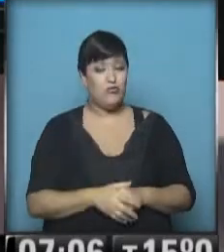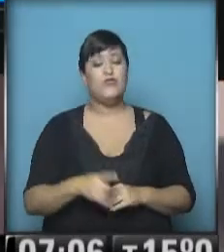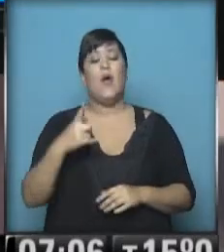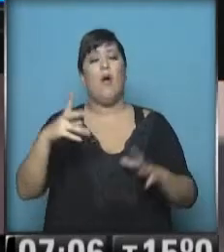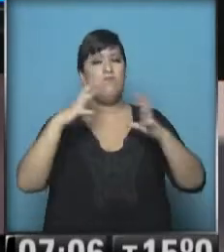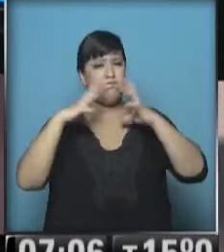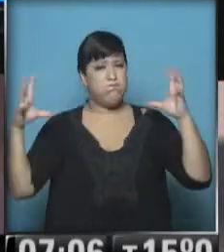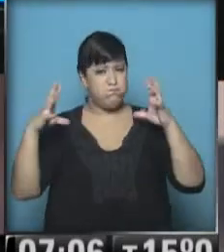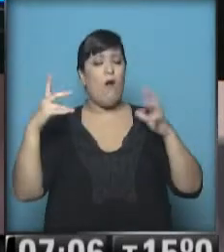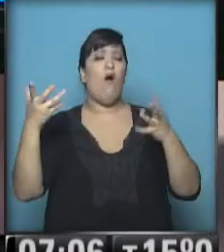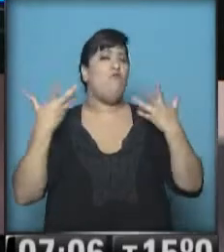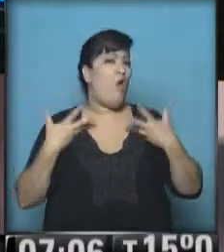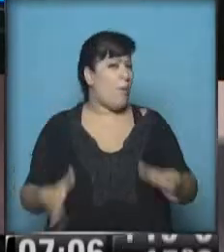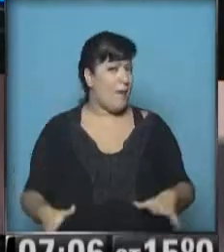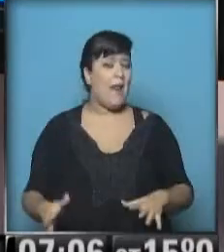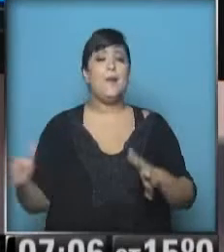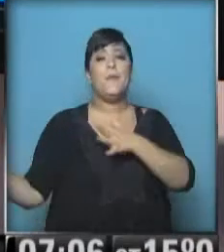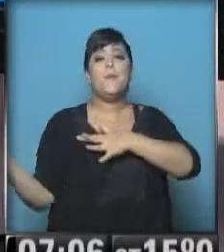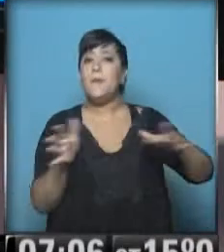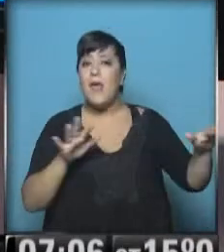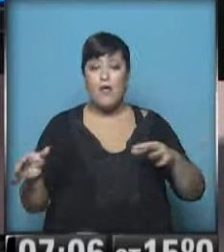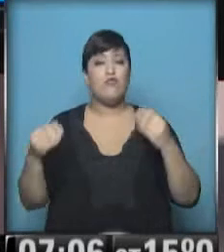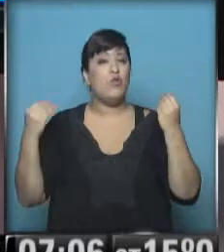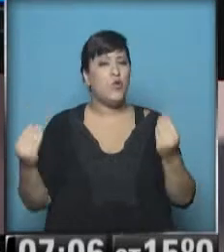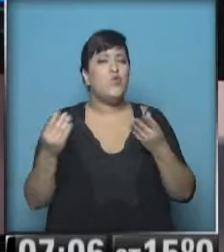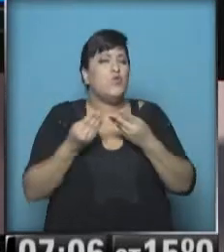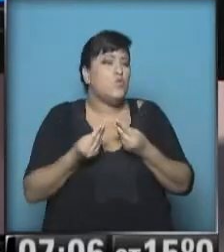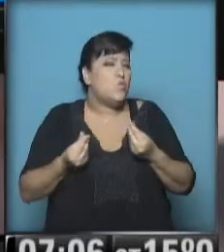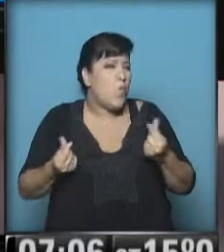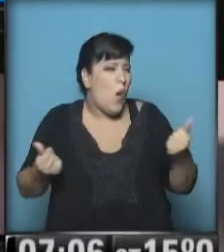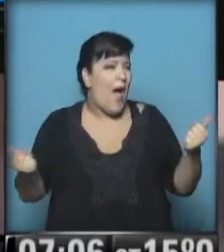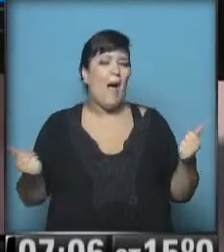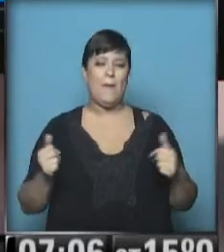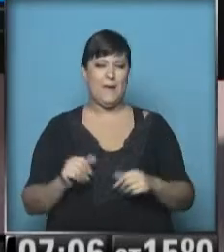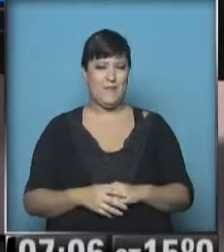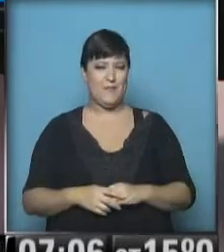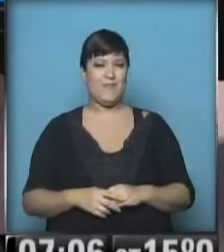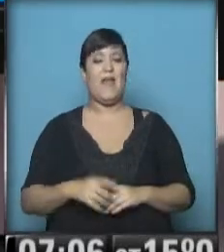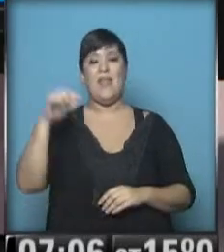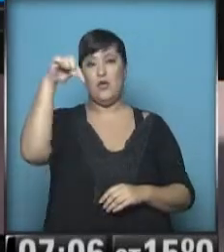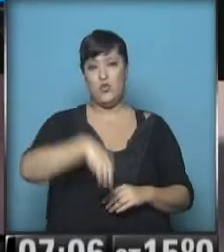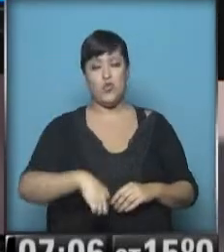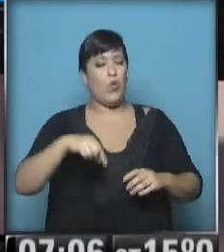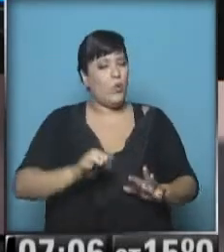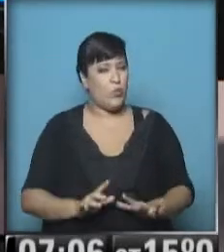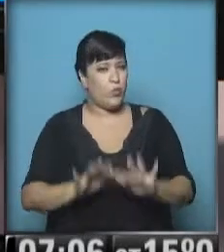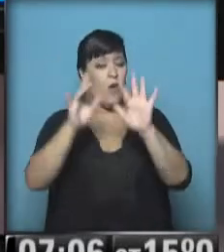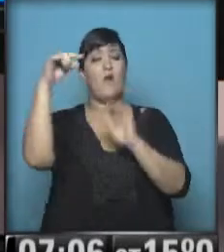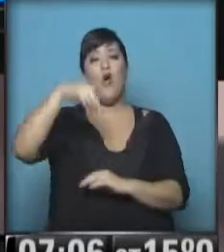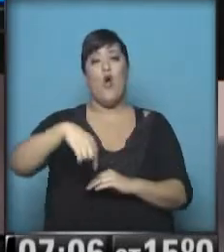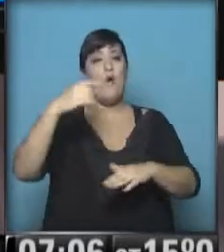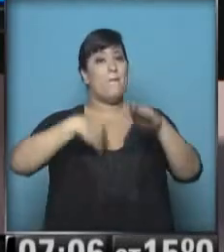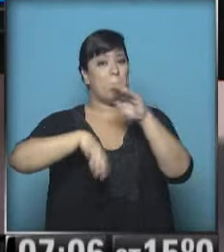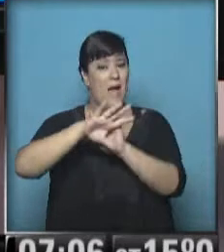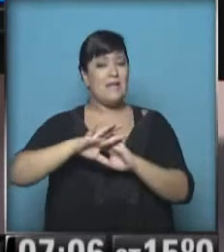presión atmosférica normal y el viento suavecito. Una caricia, pero del sur. Por lo que la máxima